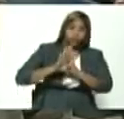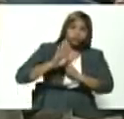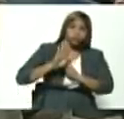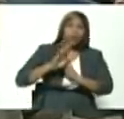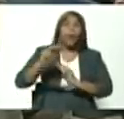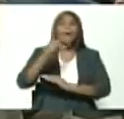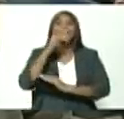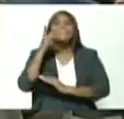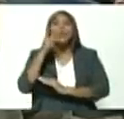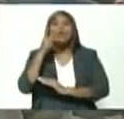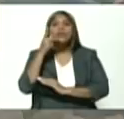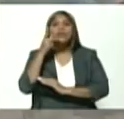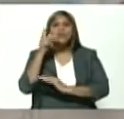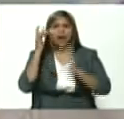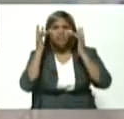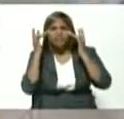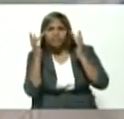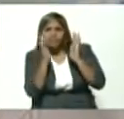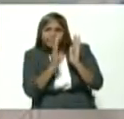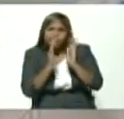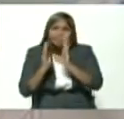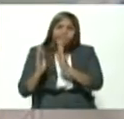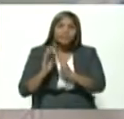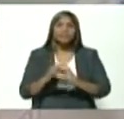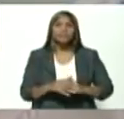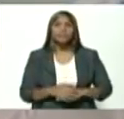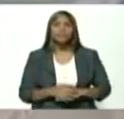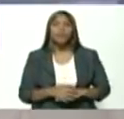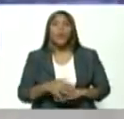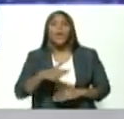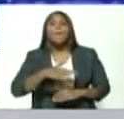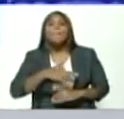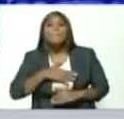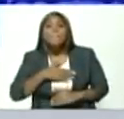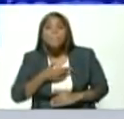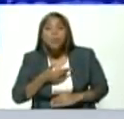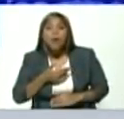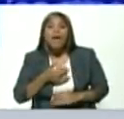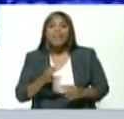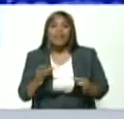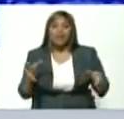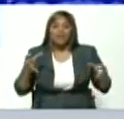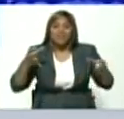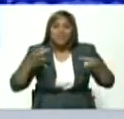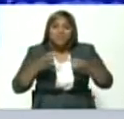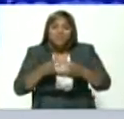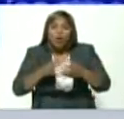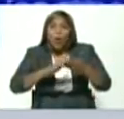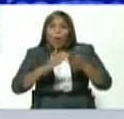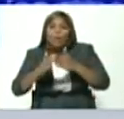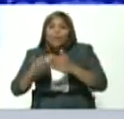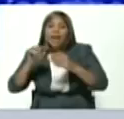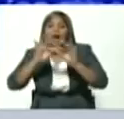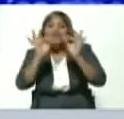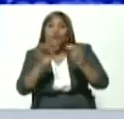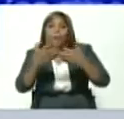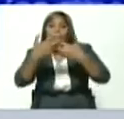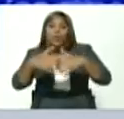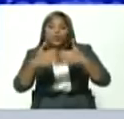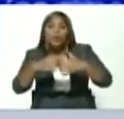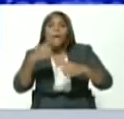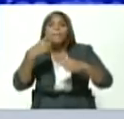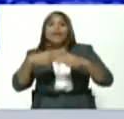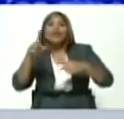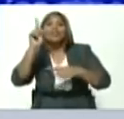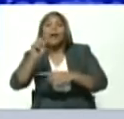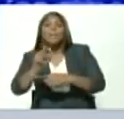políticas coherentes que nos permitan concebir la comuna como elemento productivo pero además a los comuneros y